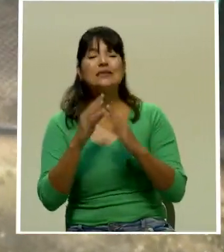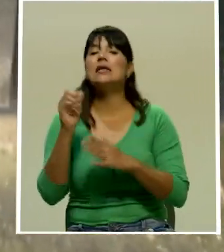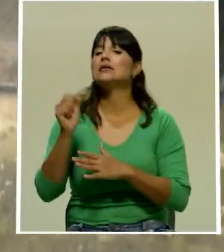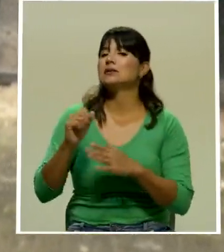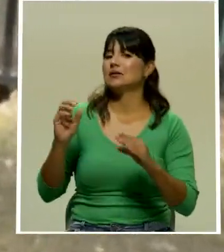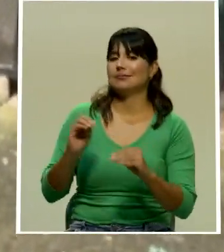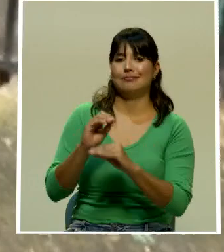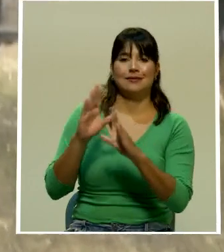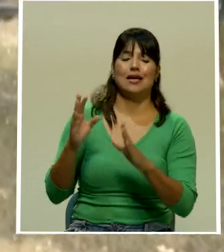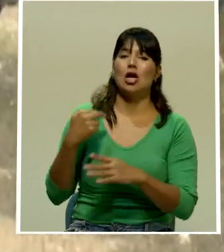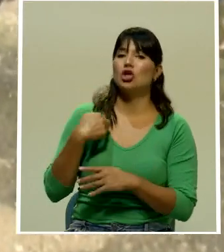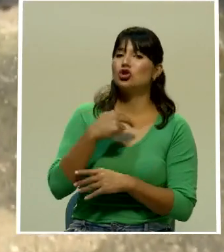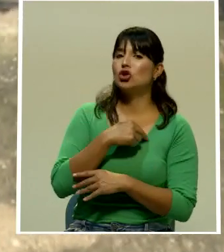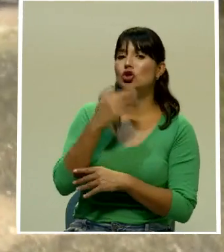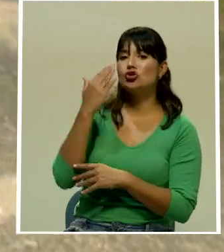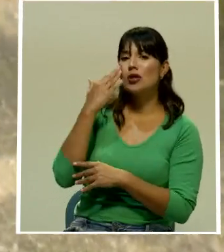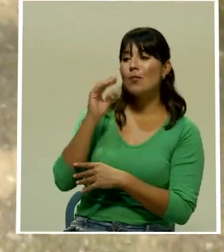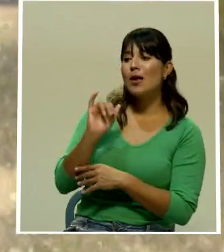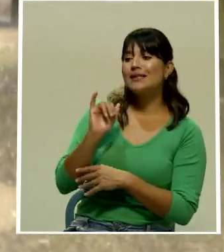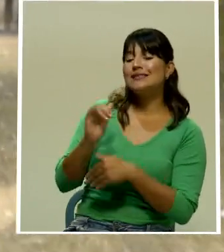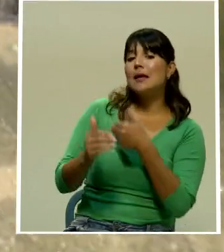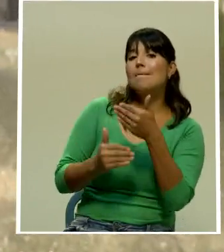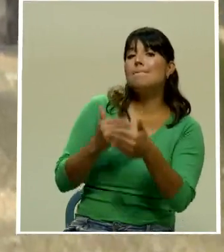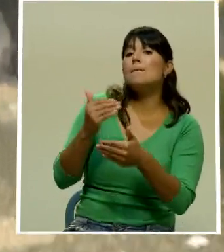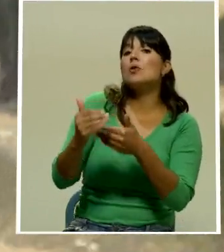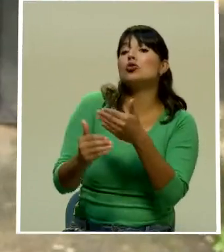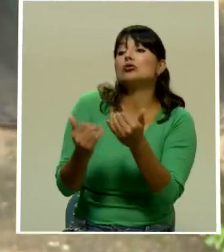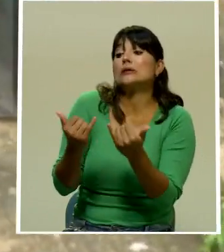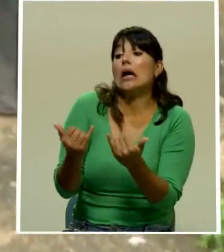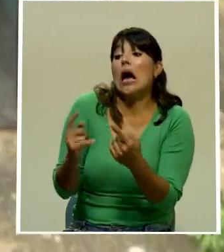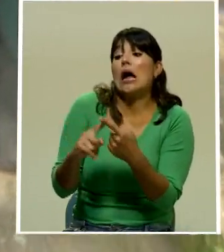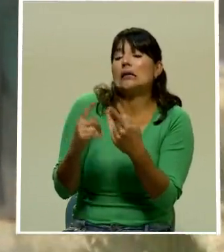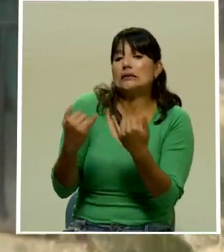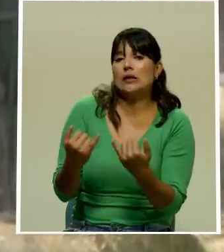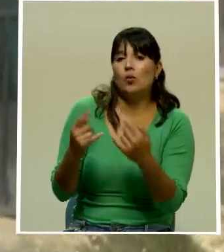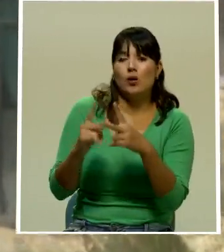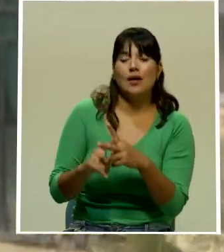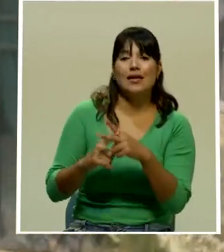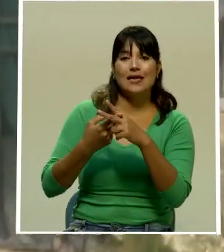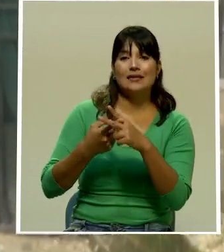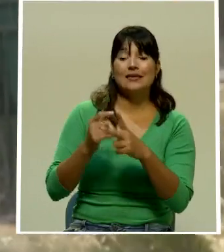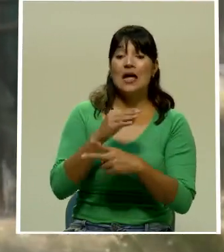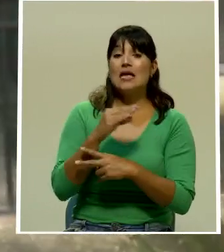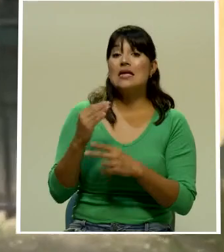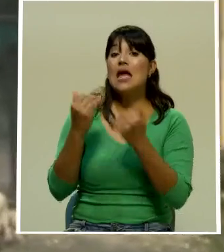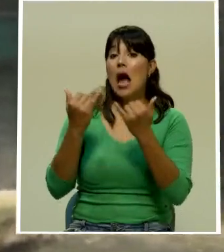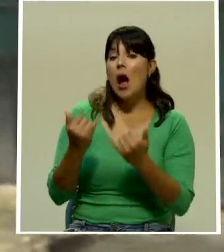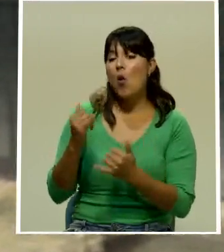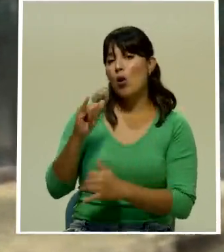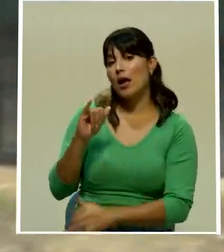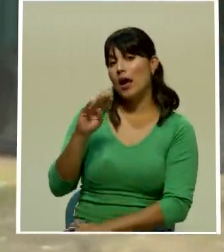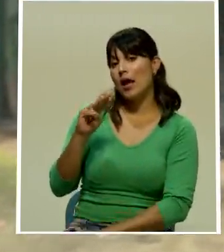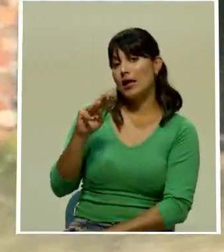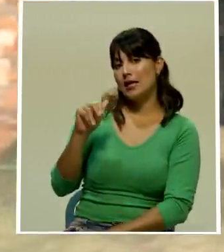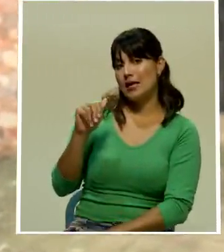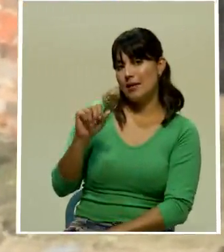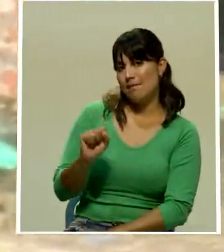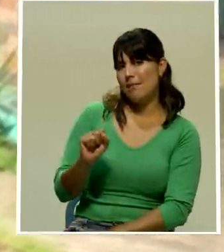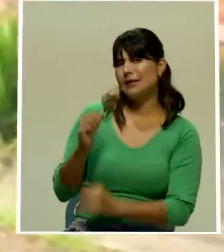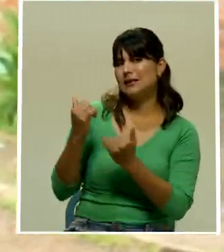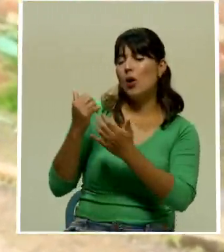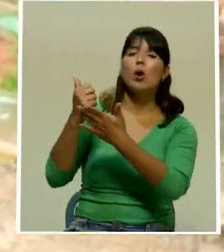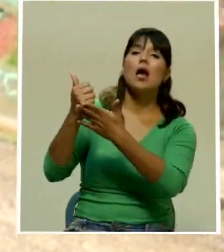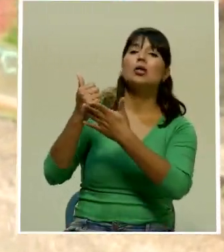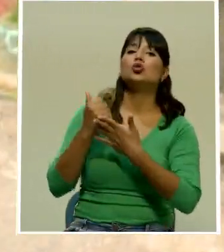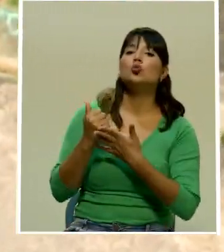esto va a ser un proceso que apenas estamos empezando donde ahorita el IMAS nos está ayudando